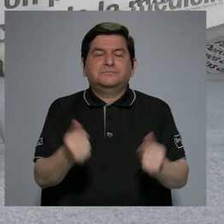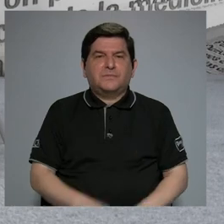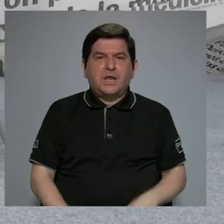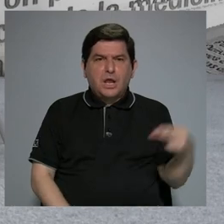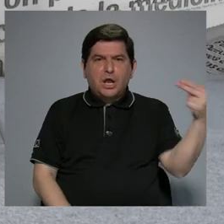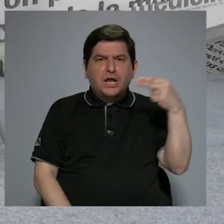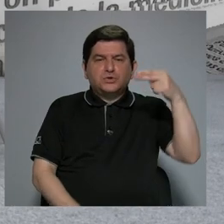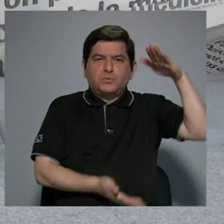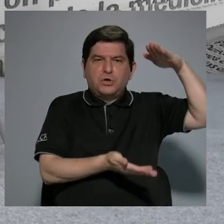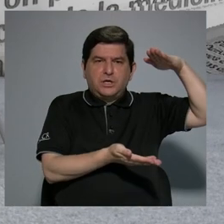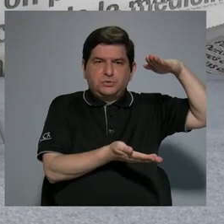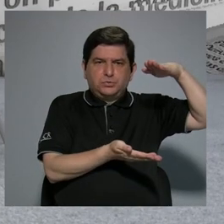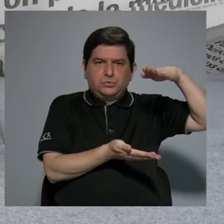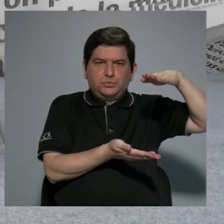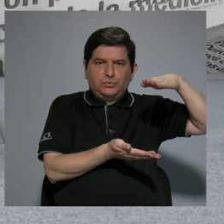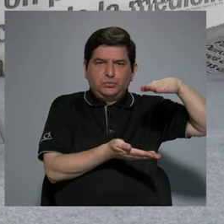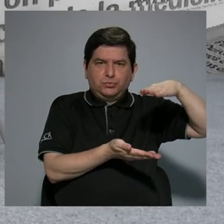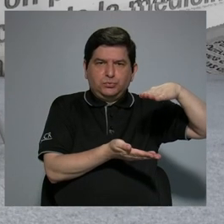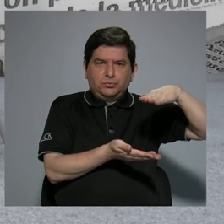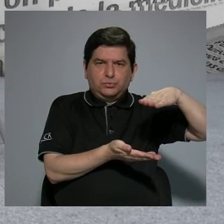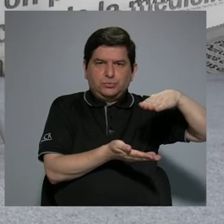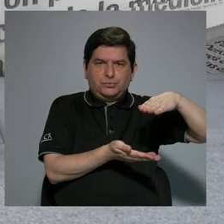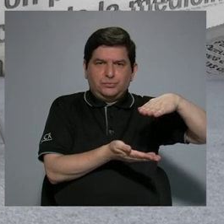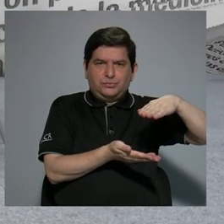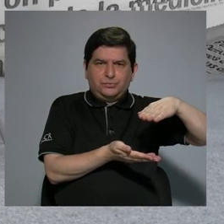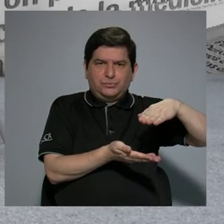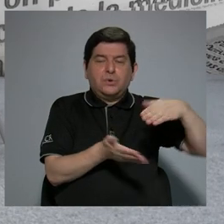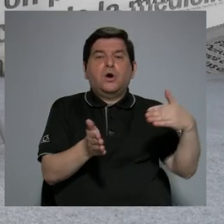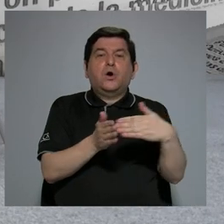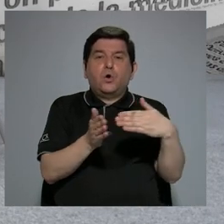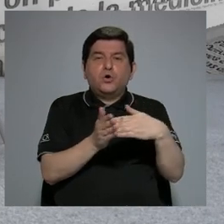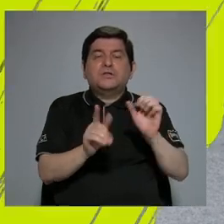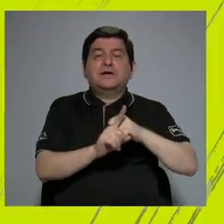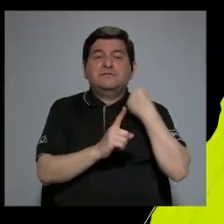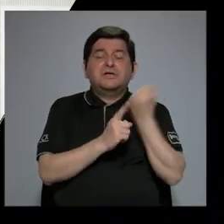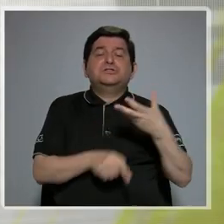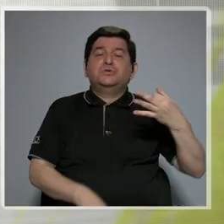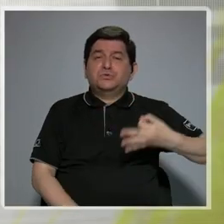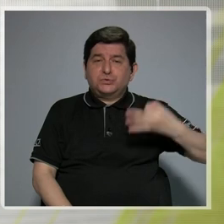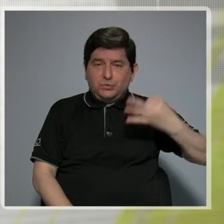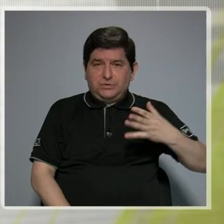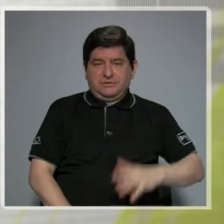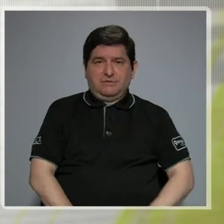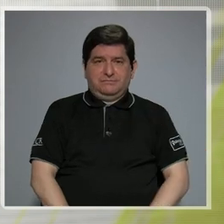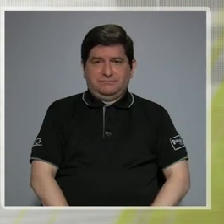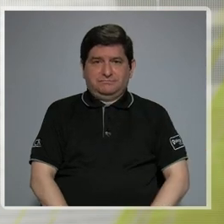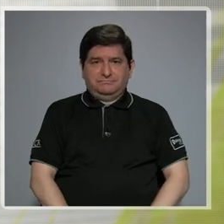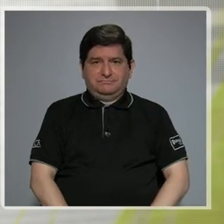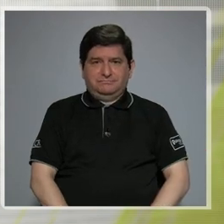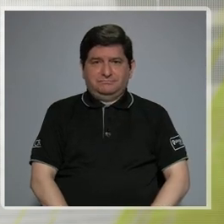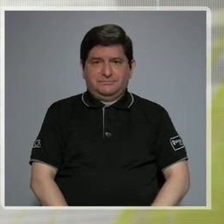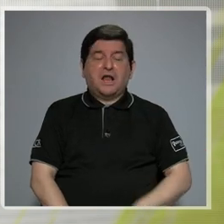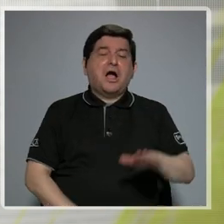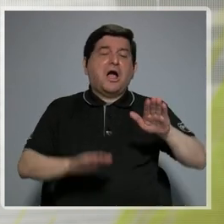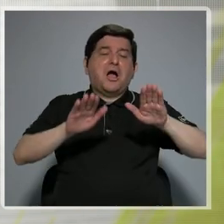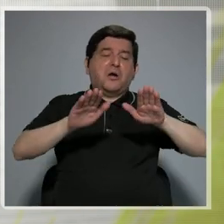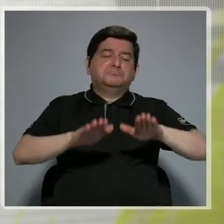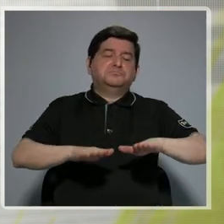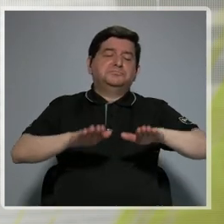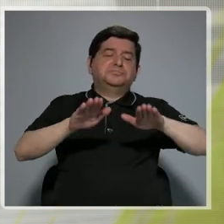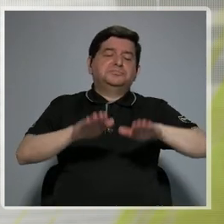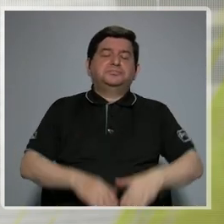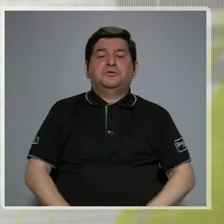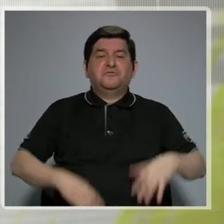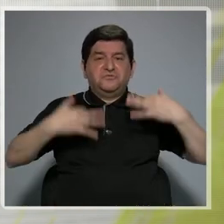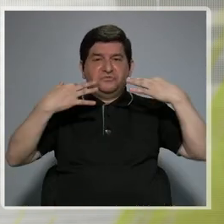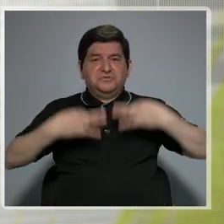hormonas disminuyen otra vez su concentración y volvemos al estado original, que es el estado de calma, donde